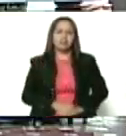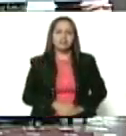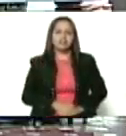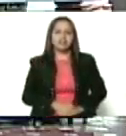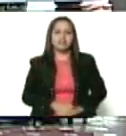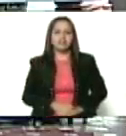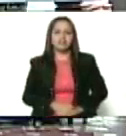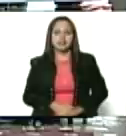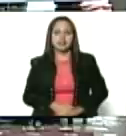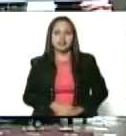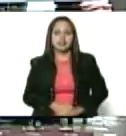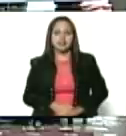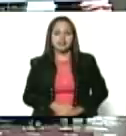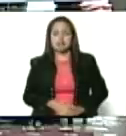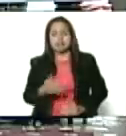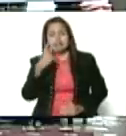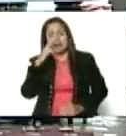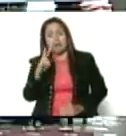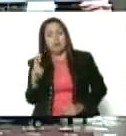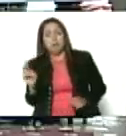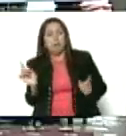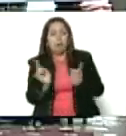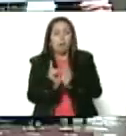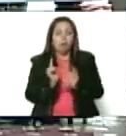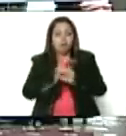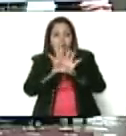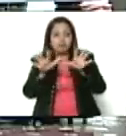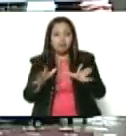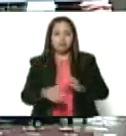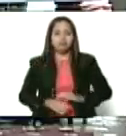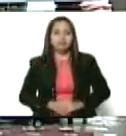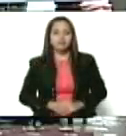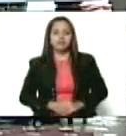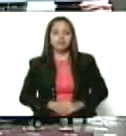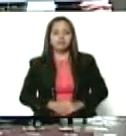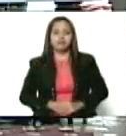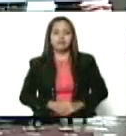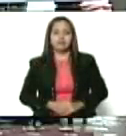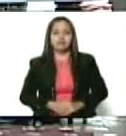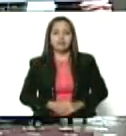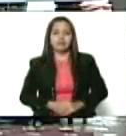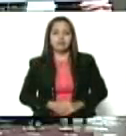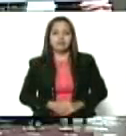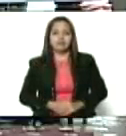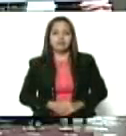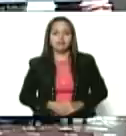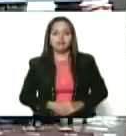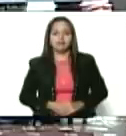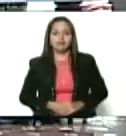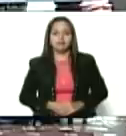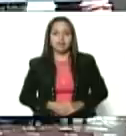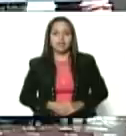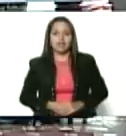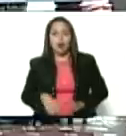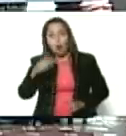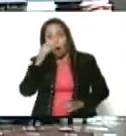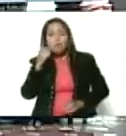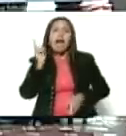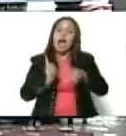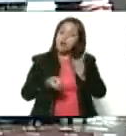a nivel de ser invisible, aunque invisible hace mucho daño. Todavía el machismo